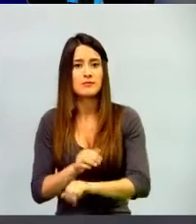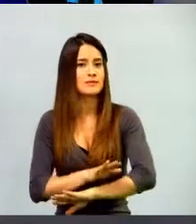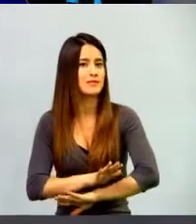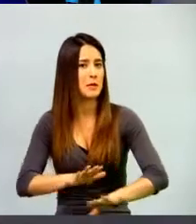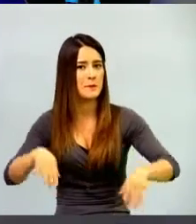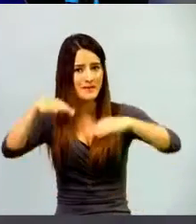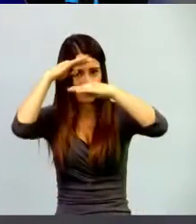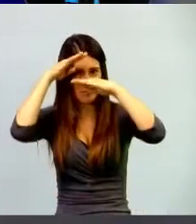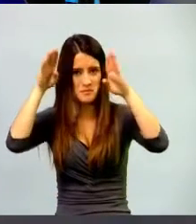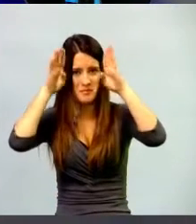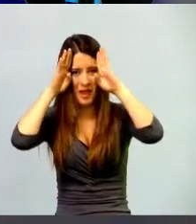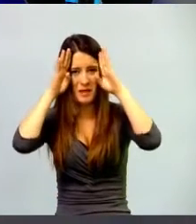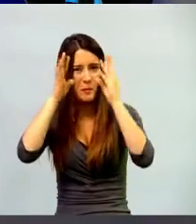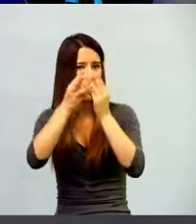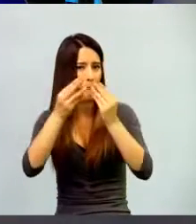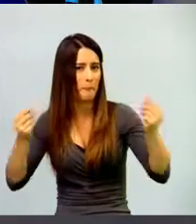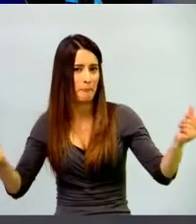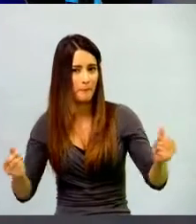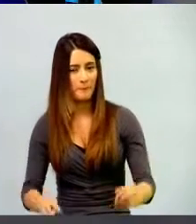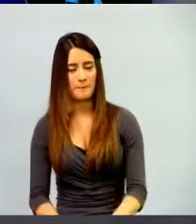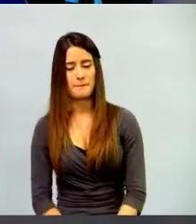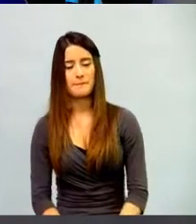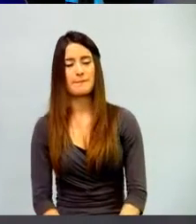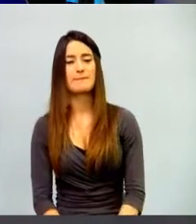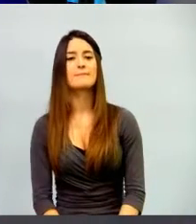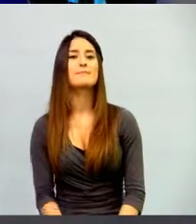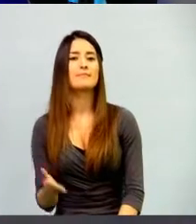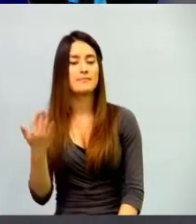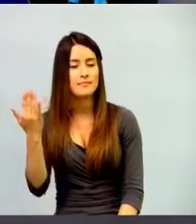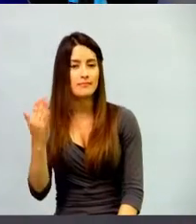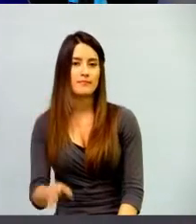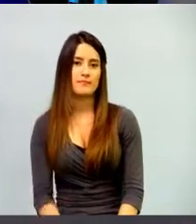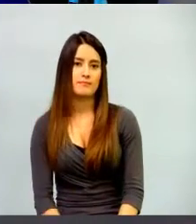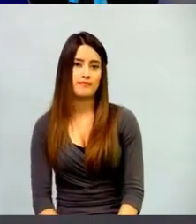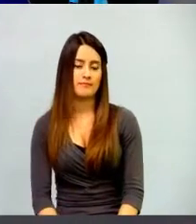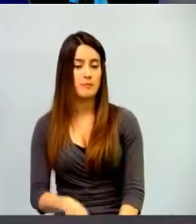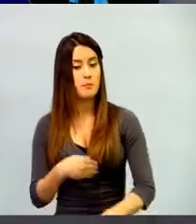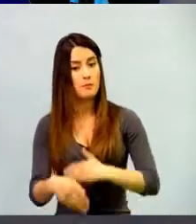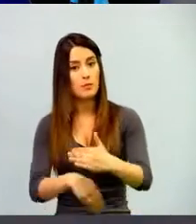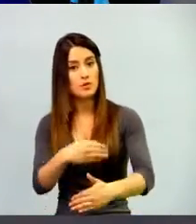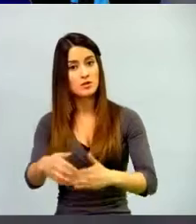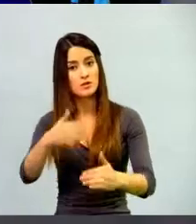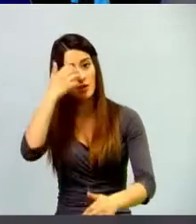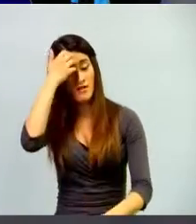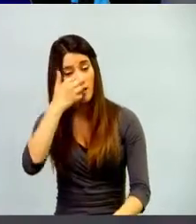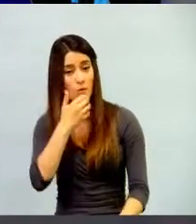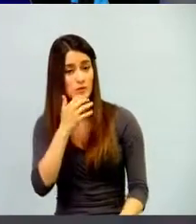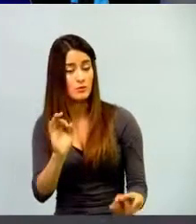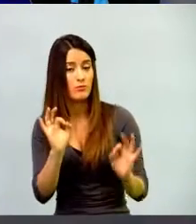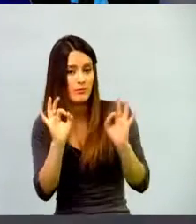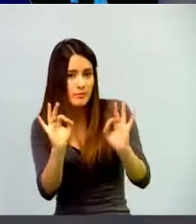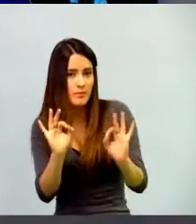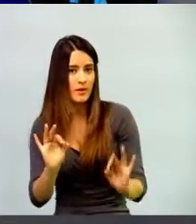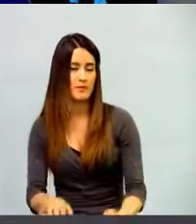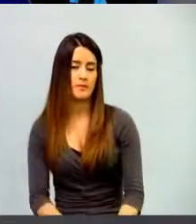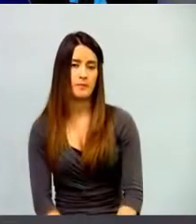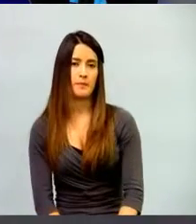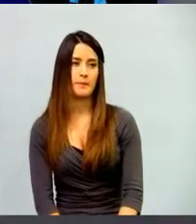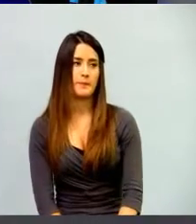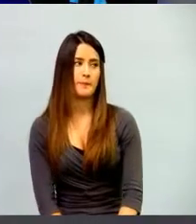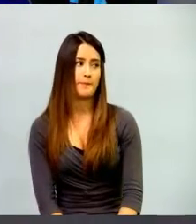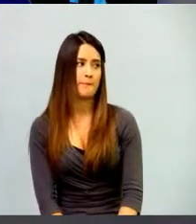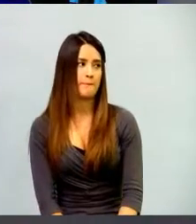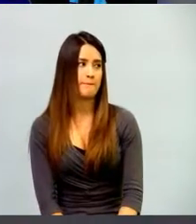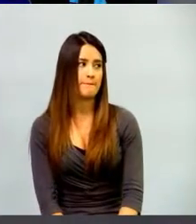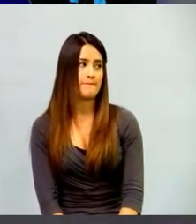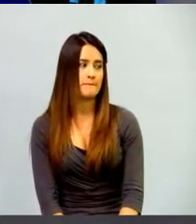como lo que hay que vencer. Si nosotros hacemos un real proceso de evaluación, nosotros tendríamos que estar hablando de mirar